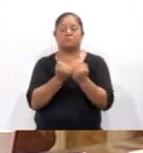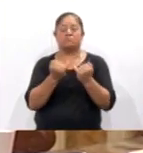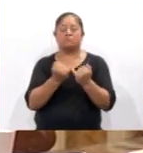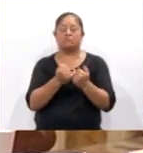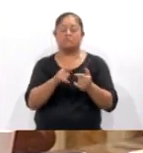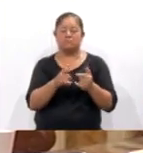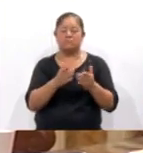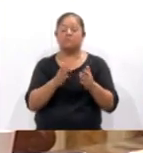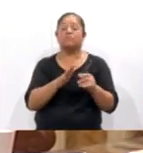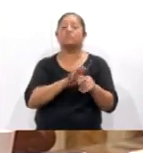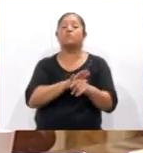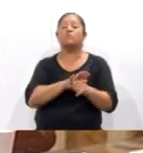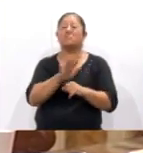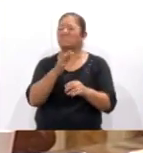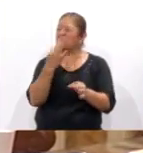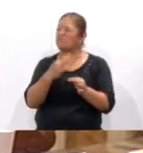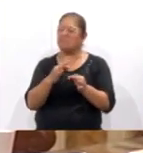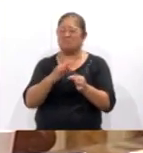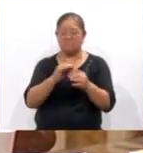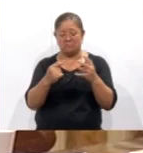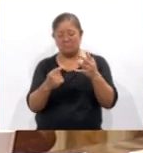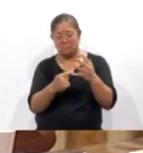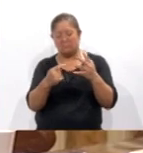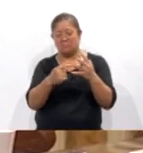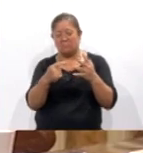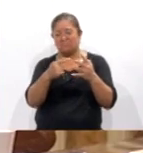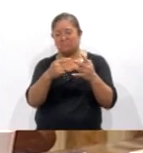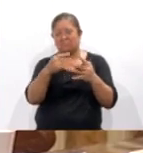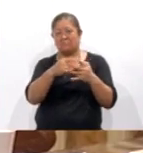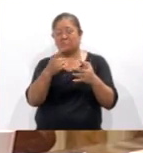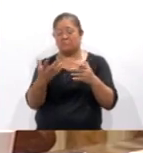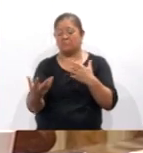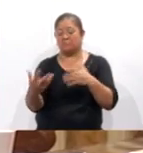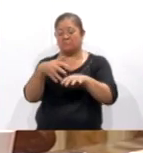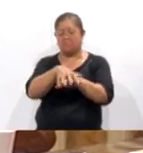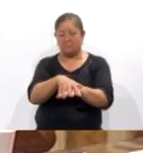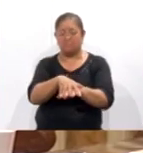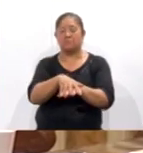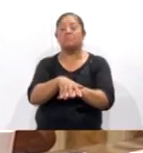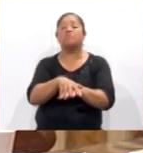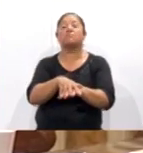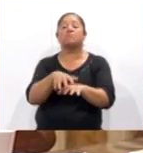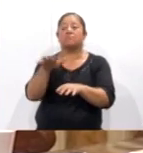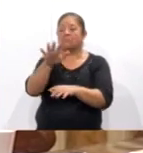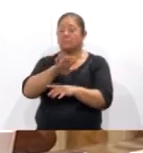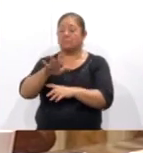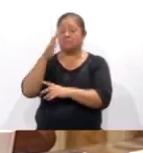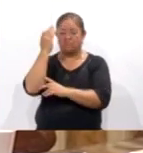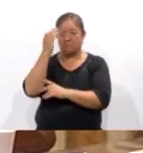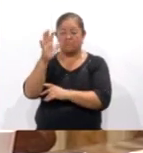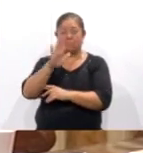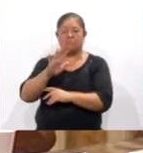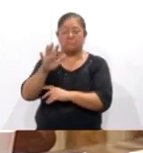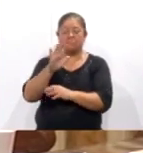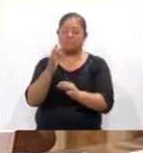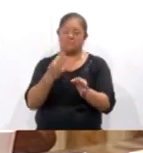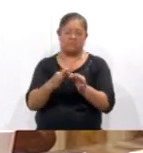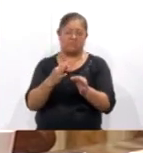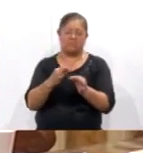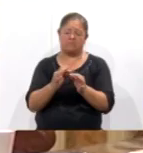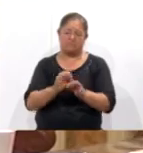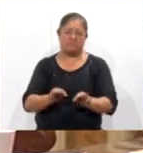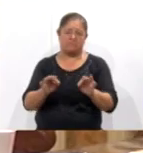claramente acciones en materia de adaptación climática que son fundamentales y acciones en materia de